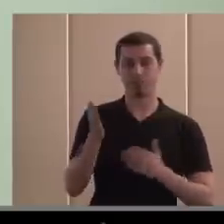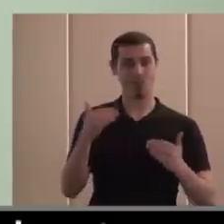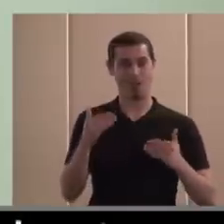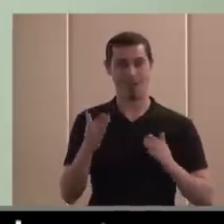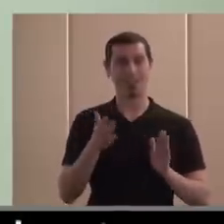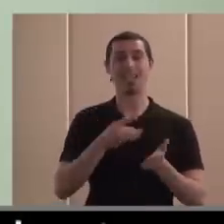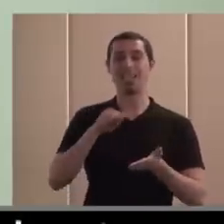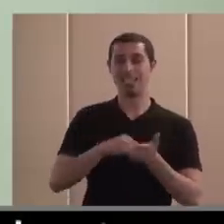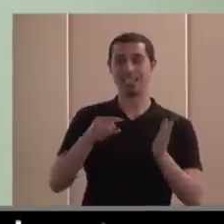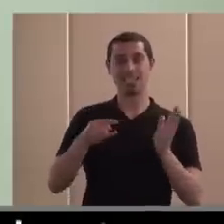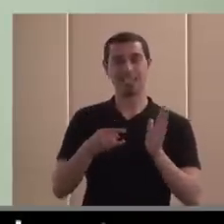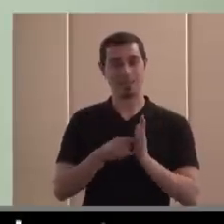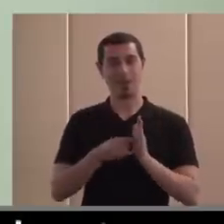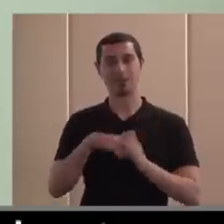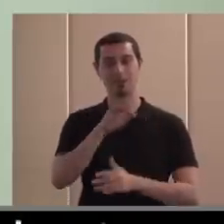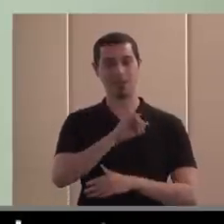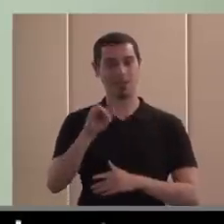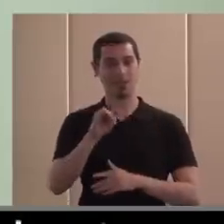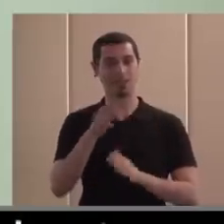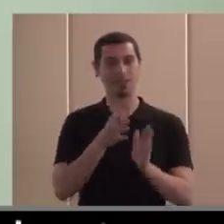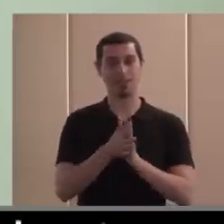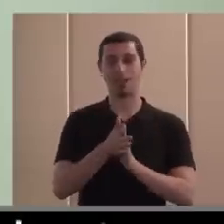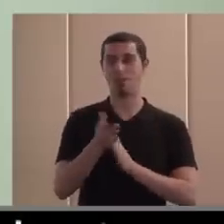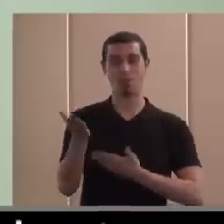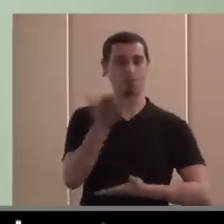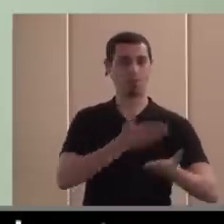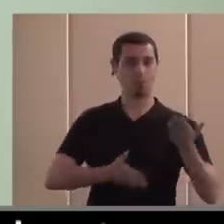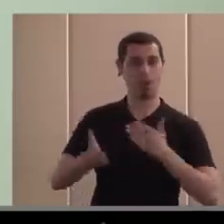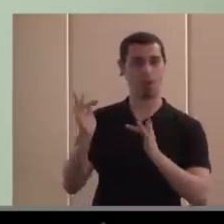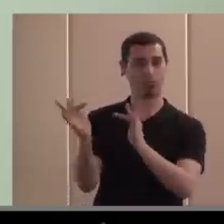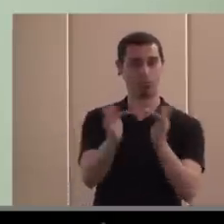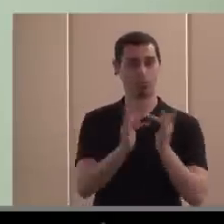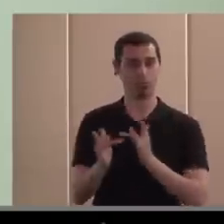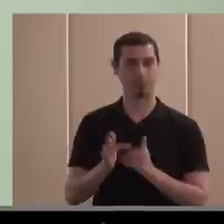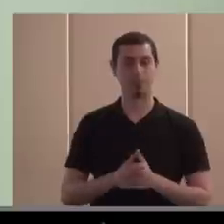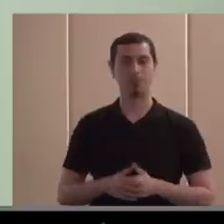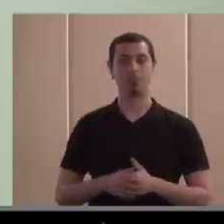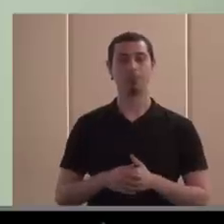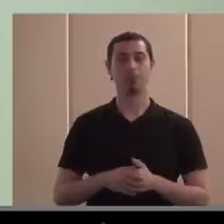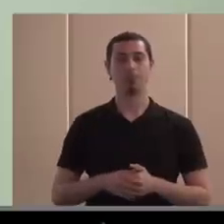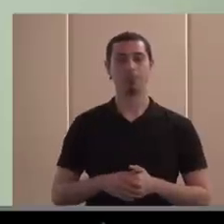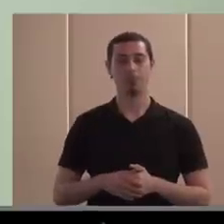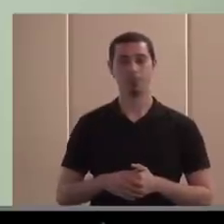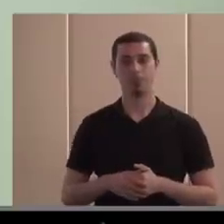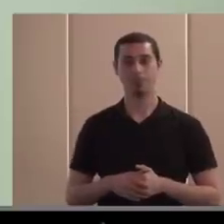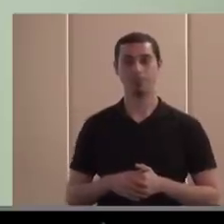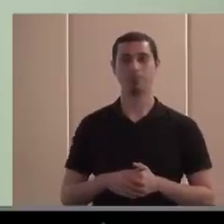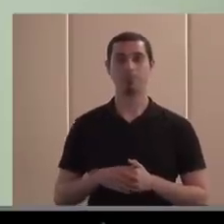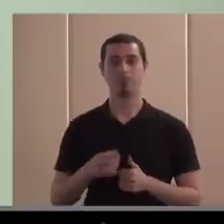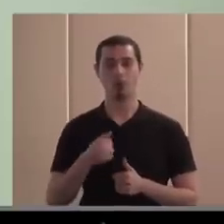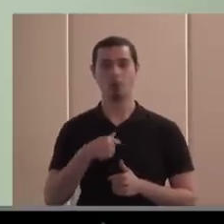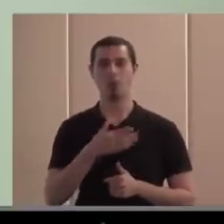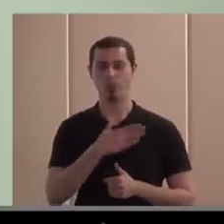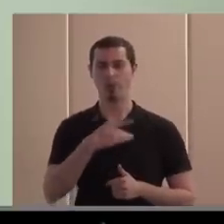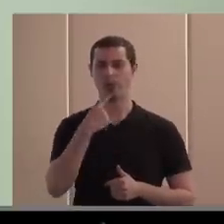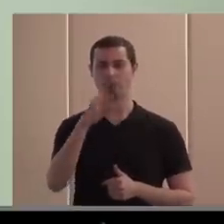hibridados y sistemas que mutuamente interactúan. Pero sí afirmaría, me atrevaría a